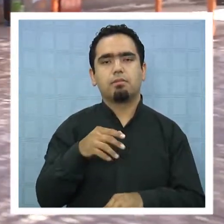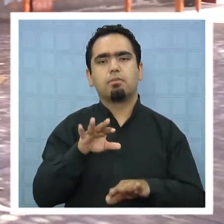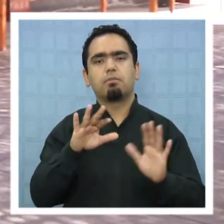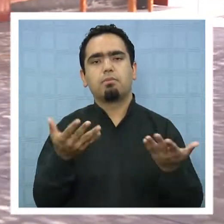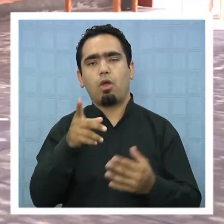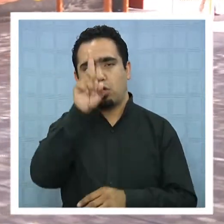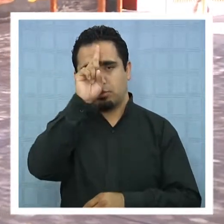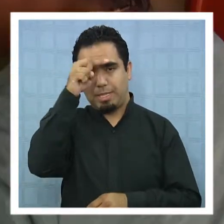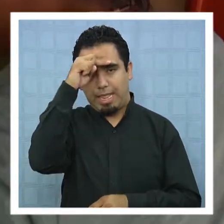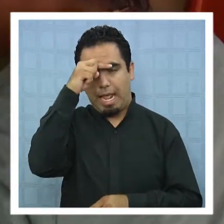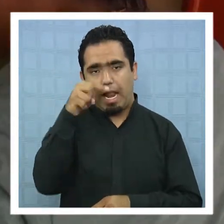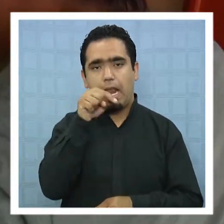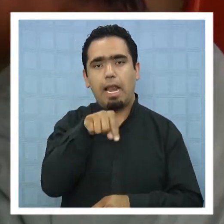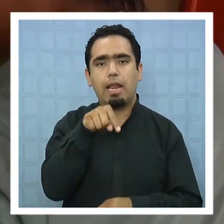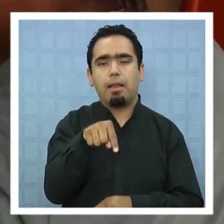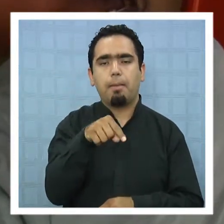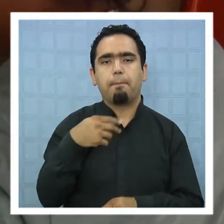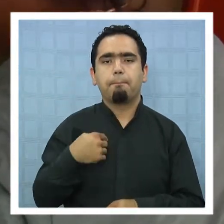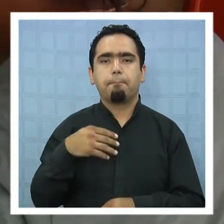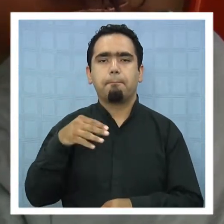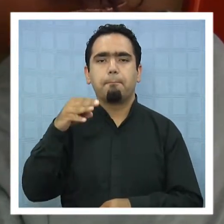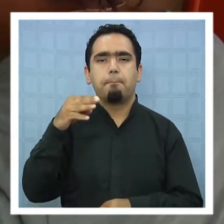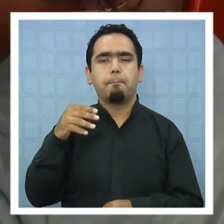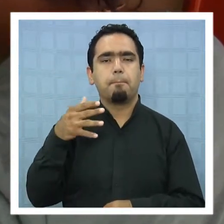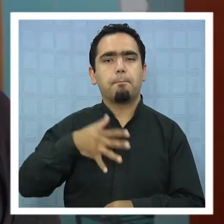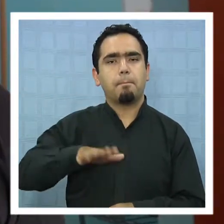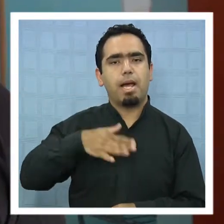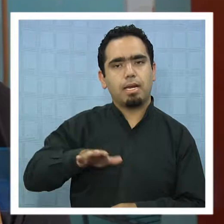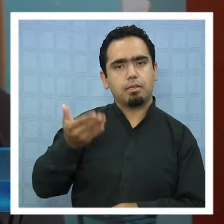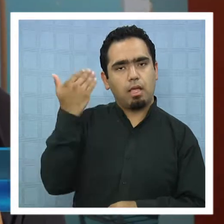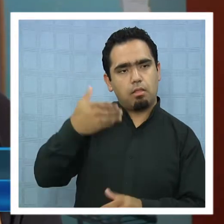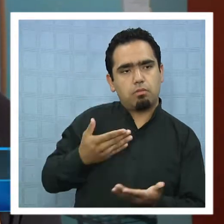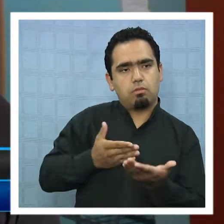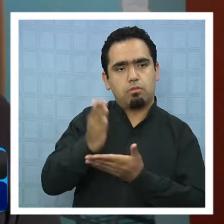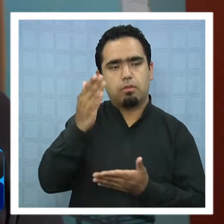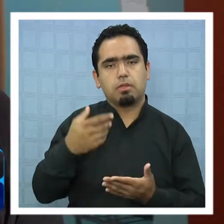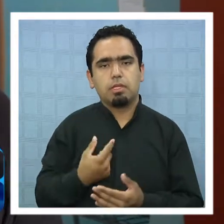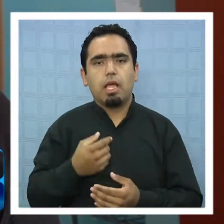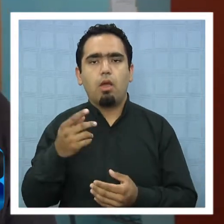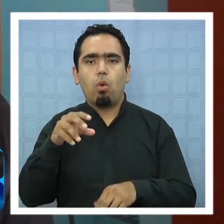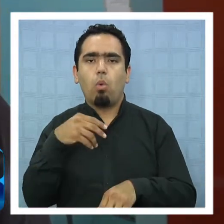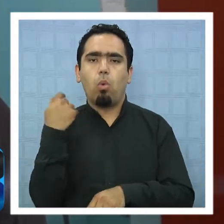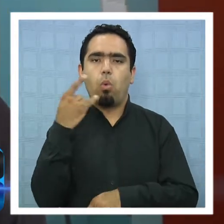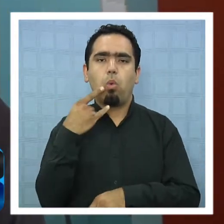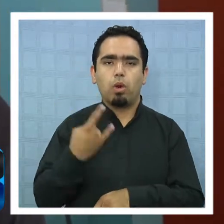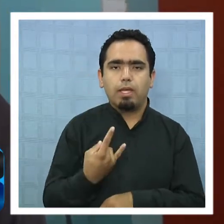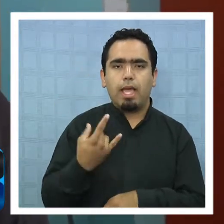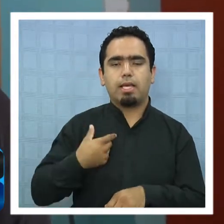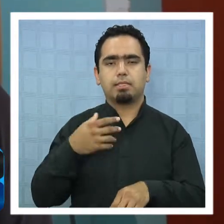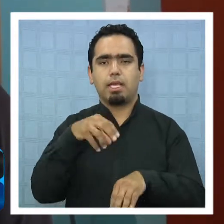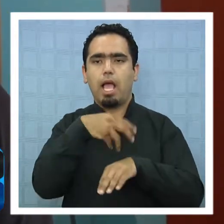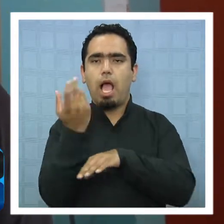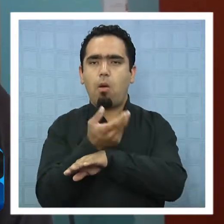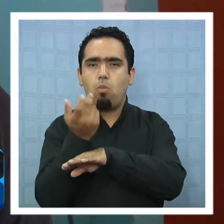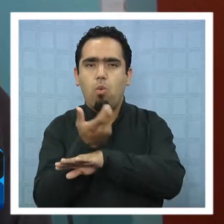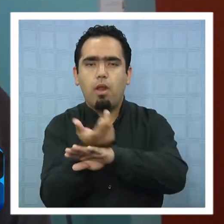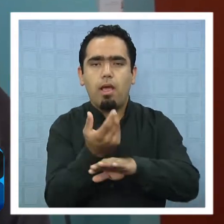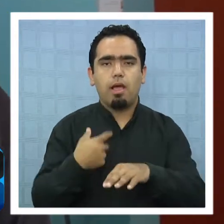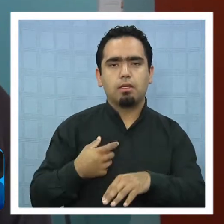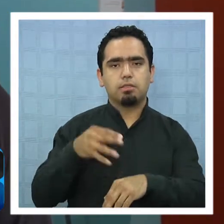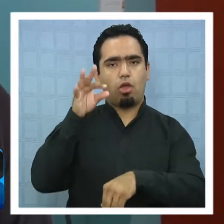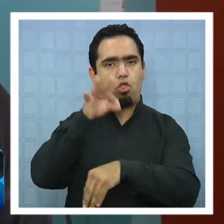¿Cuáles son los servicios que se ofrecen dentro de este hospital de campaña? Atención de urgencia, ambulancia, médicos las 24 horas